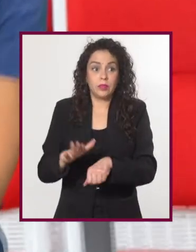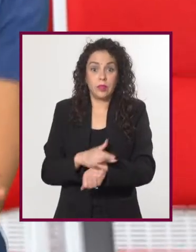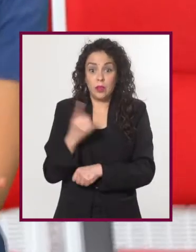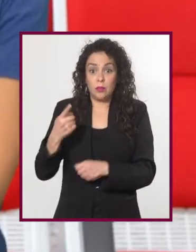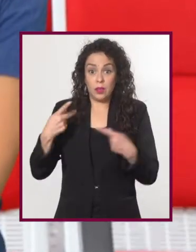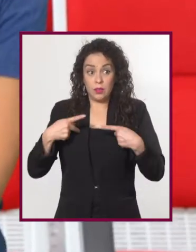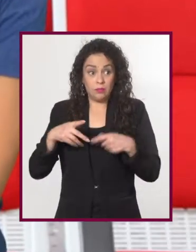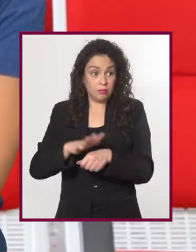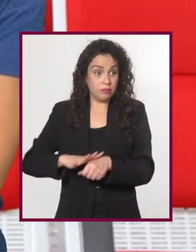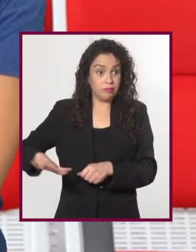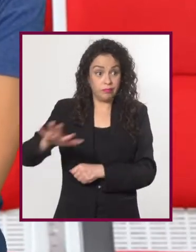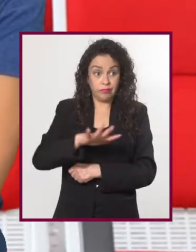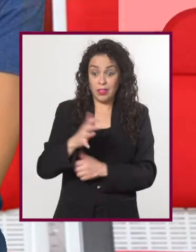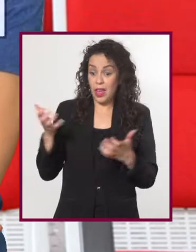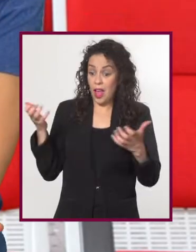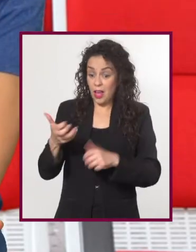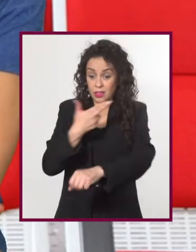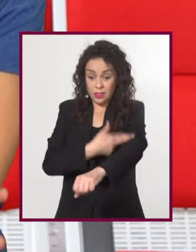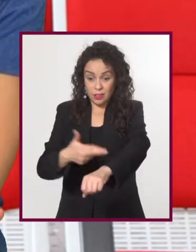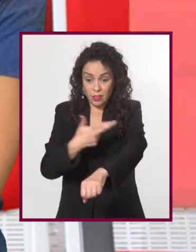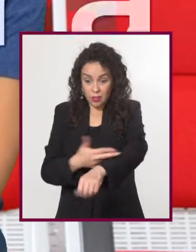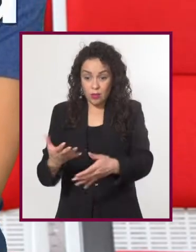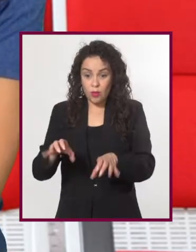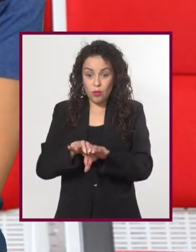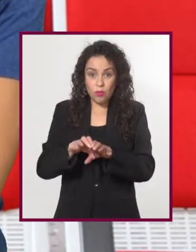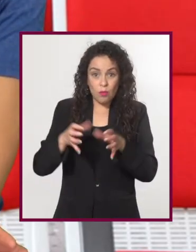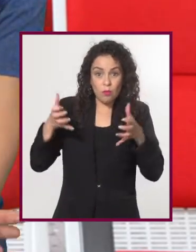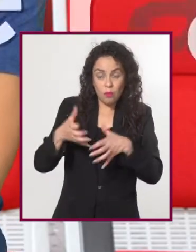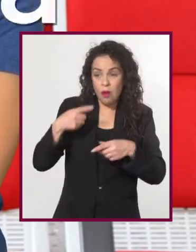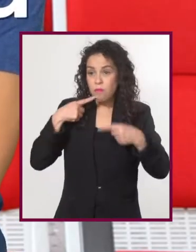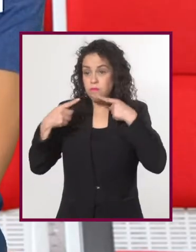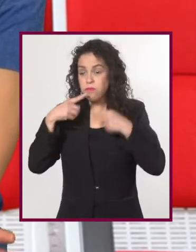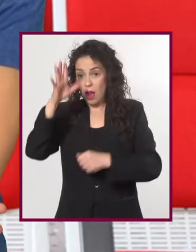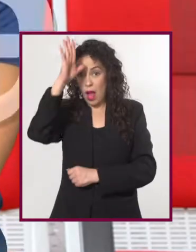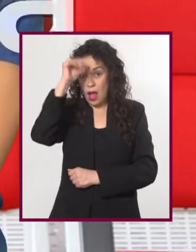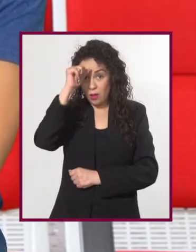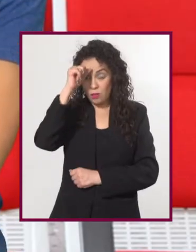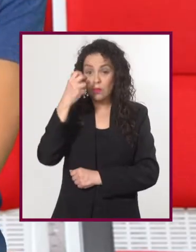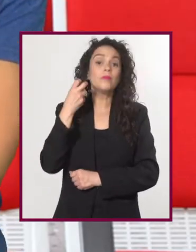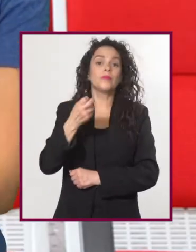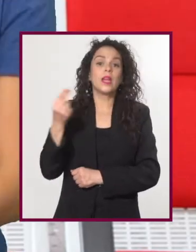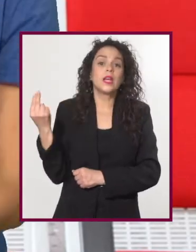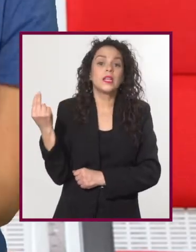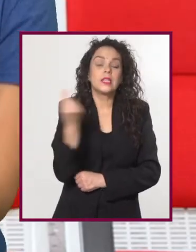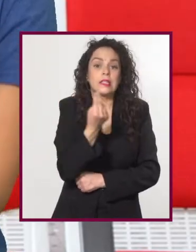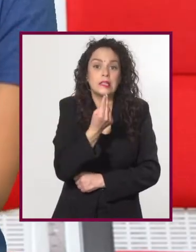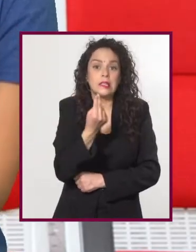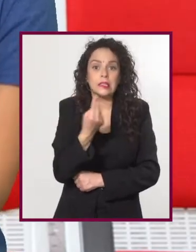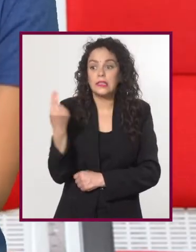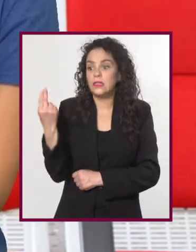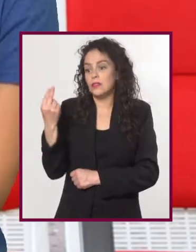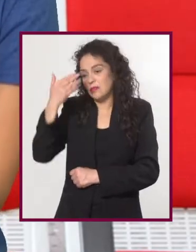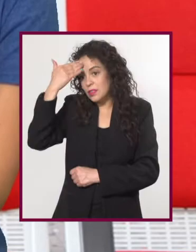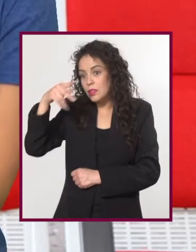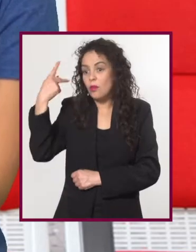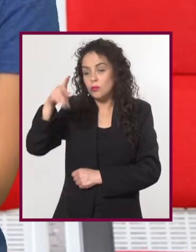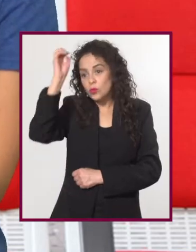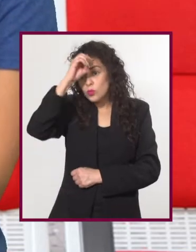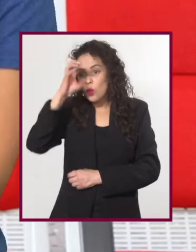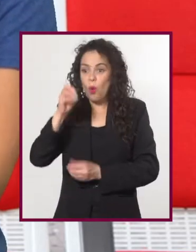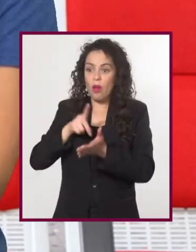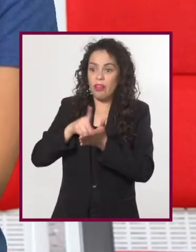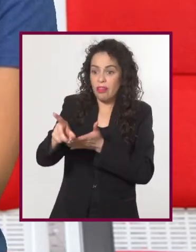por lo que nada que la sociedad planeara, gestionara, construyera o acordara, tomaba en cuenta sus necesidades,